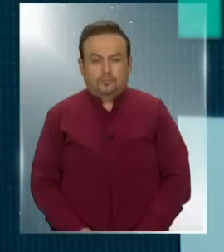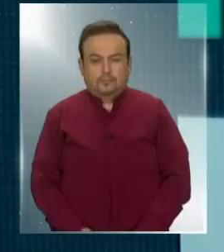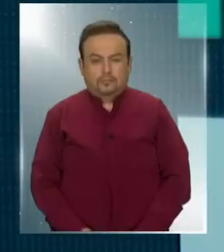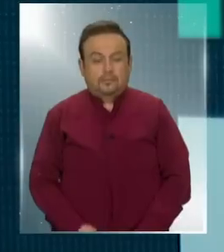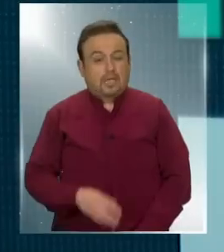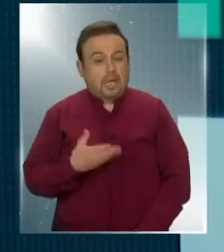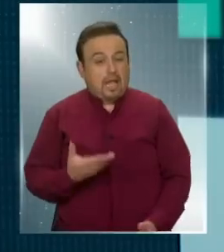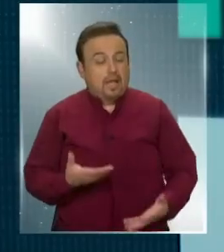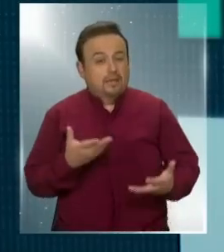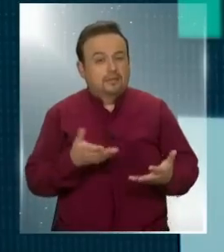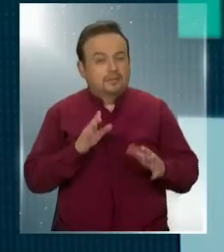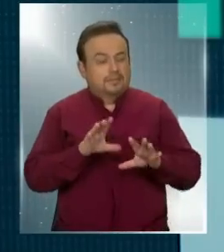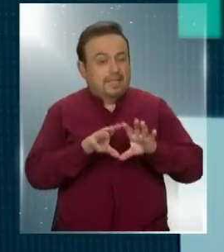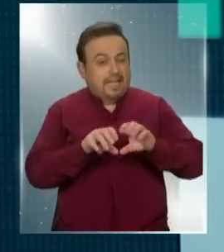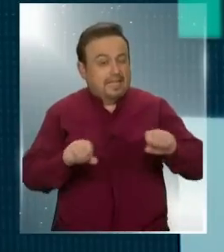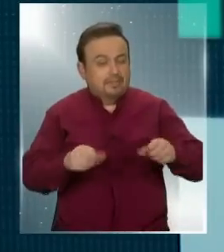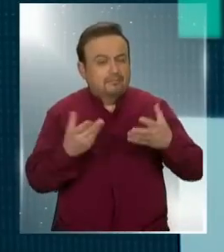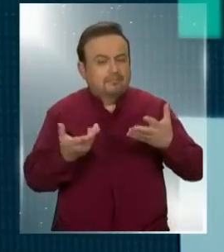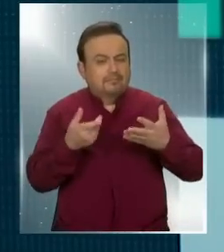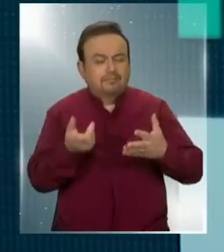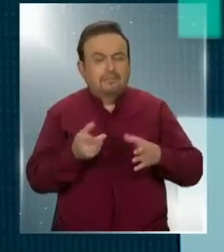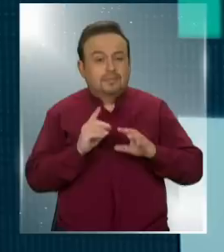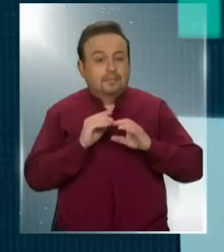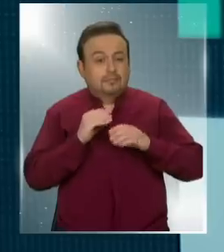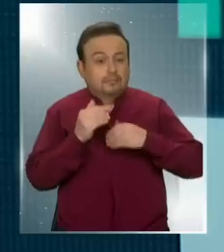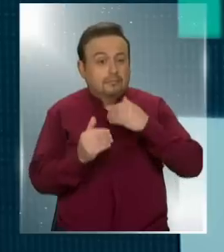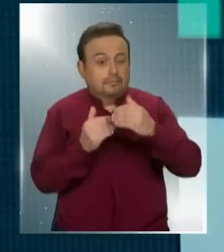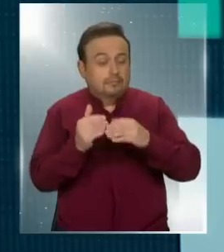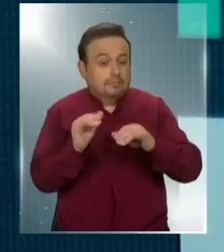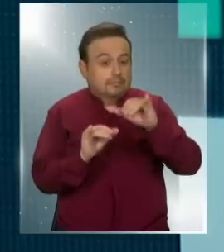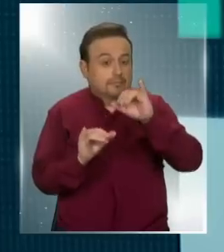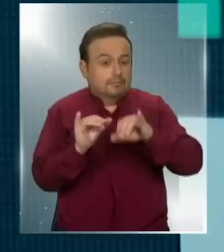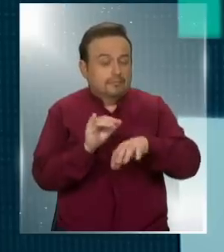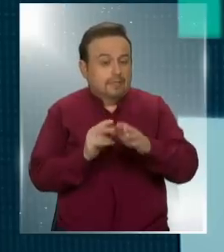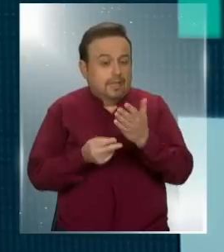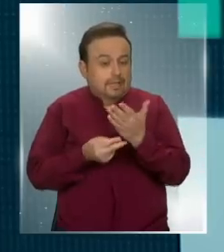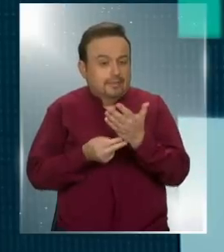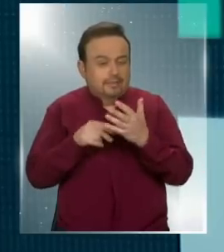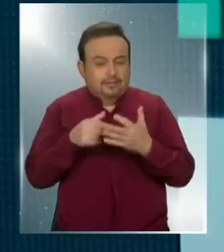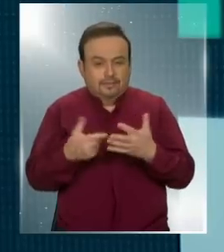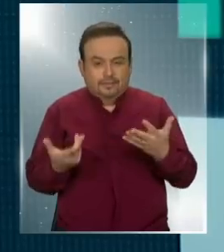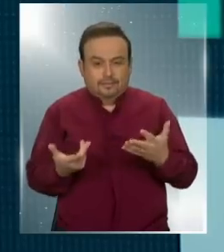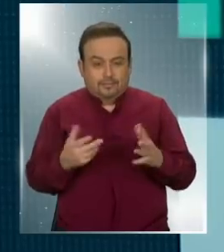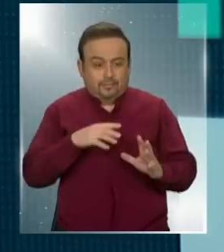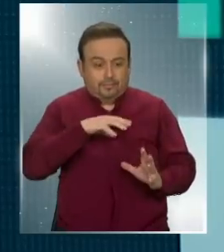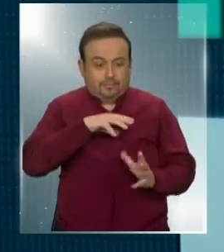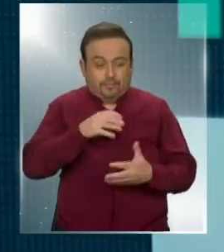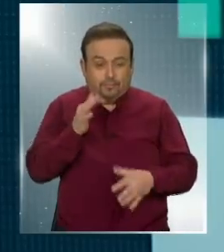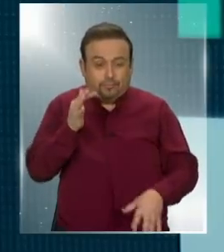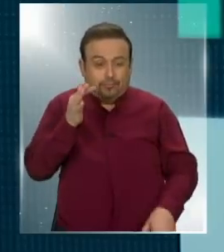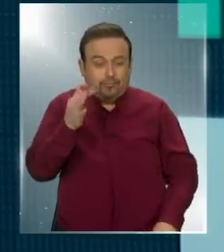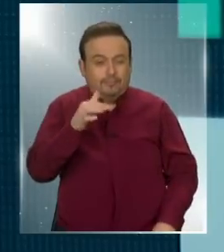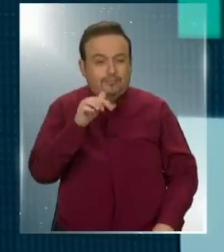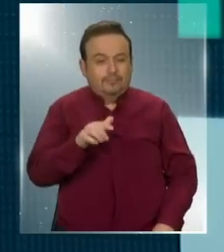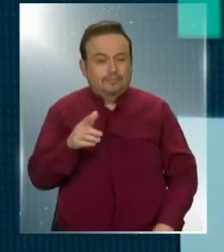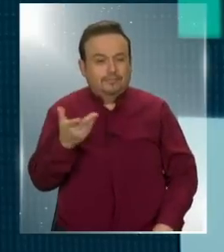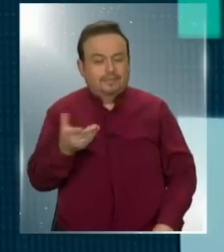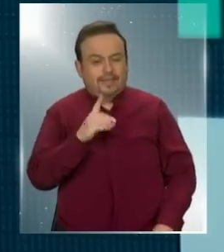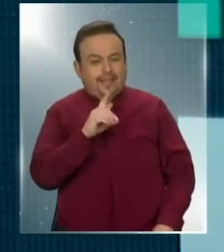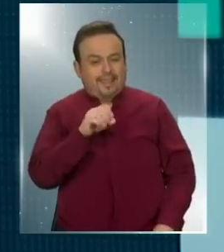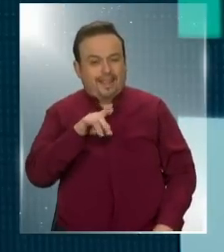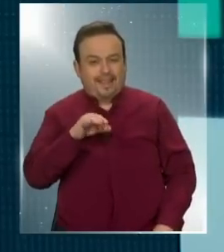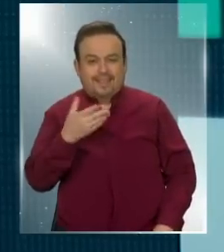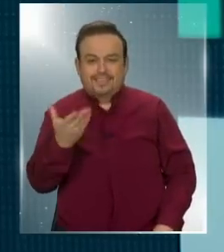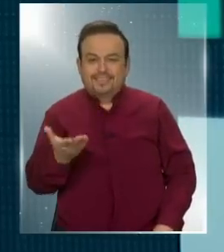Ya estamos de regreso listos para revisar los avances científicos y tecnológicos en un nuevo planeta futuro junto a Daniel